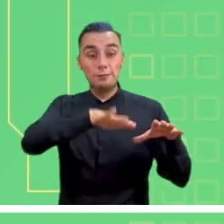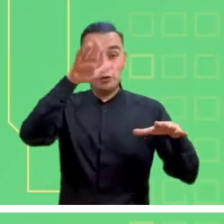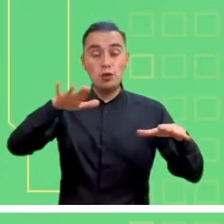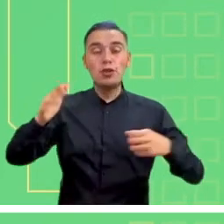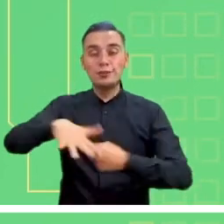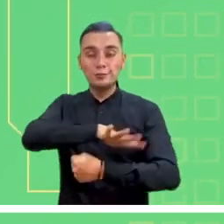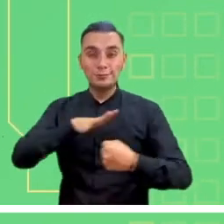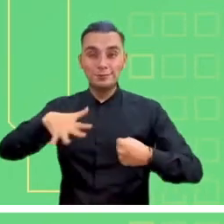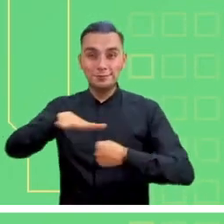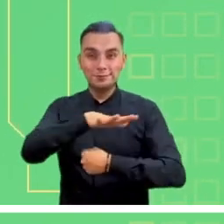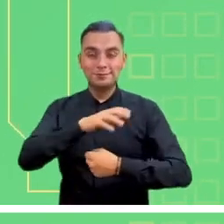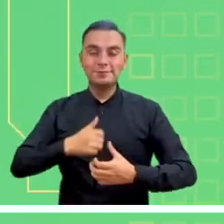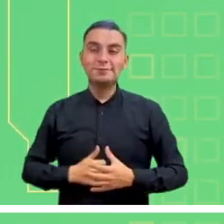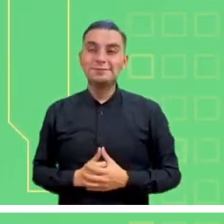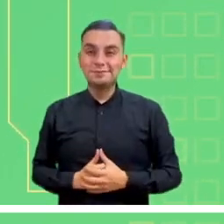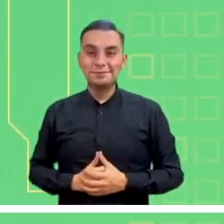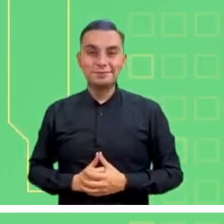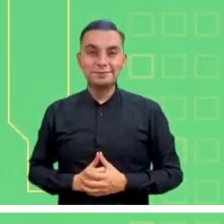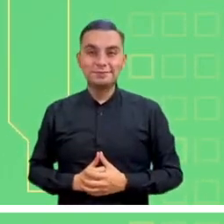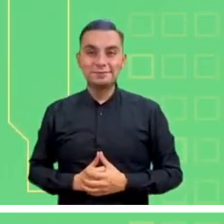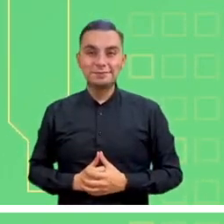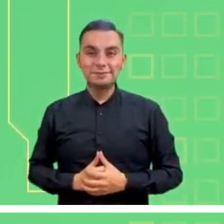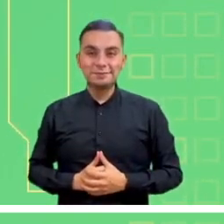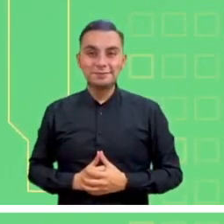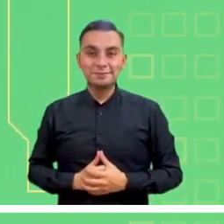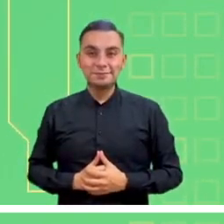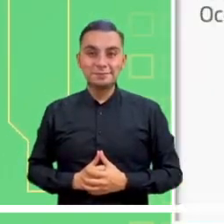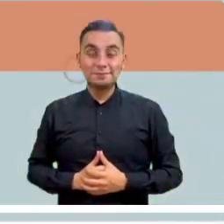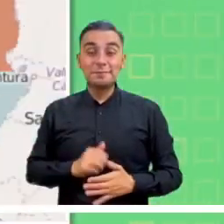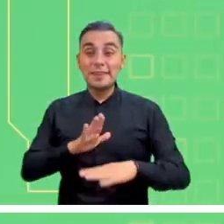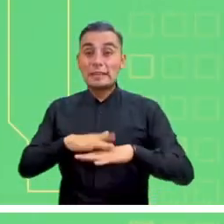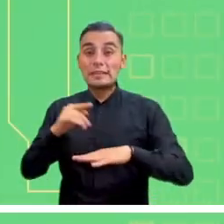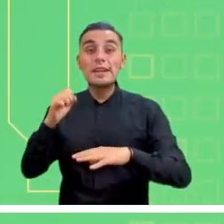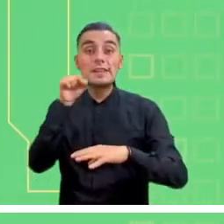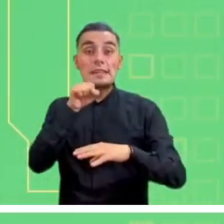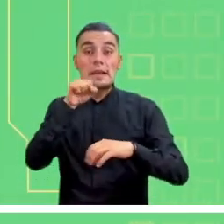del norte de Santander, Meta, Antioquia y Cundinamarca.